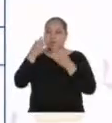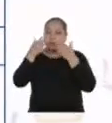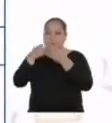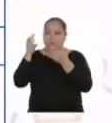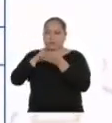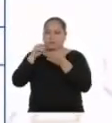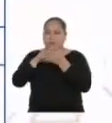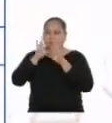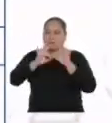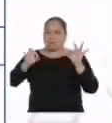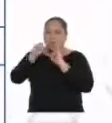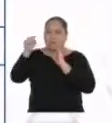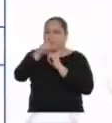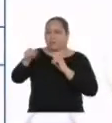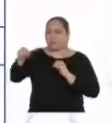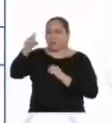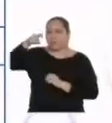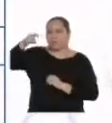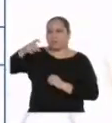necesidades.